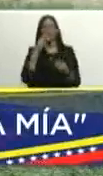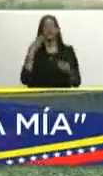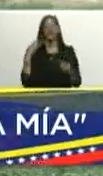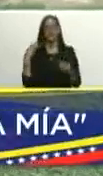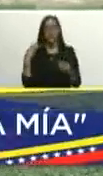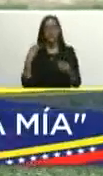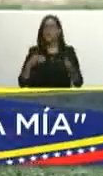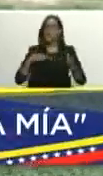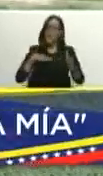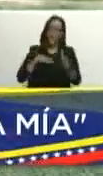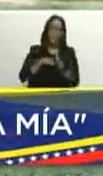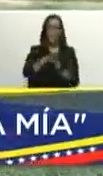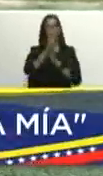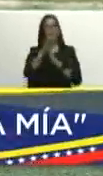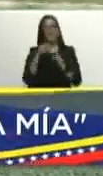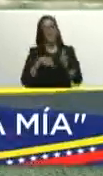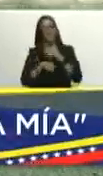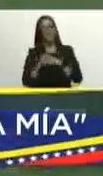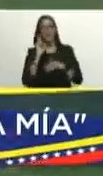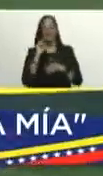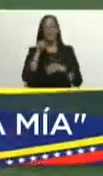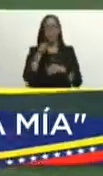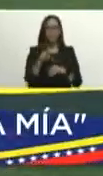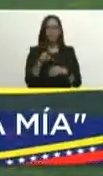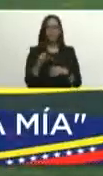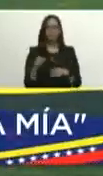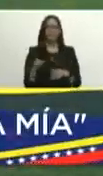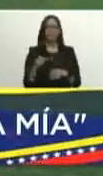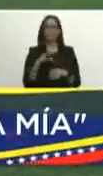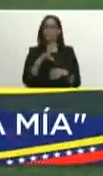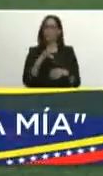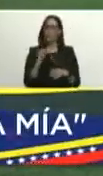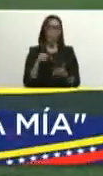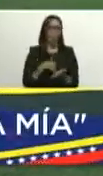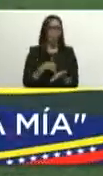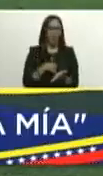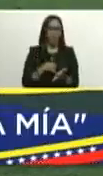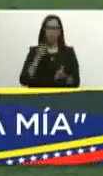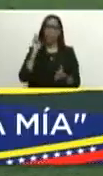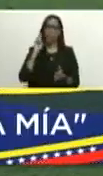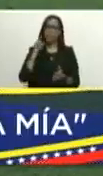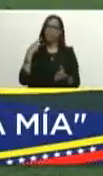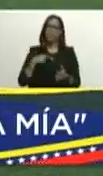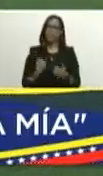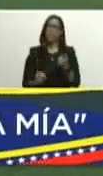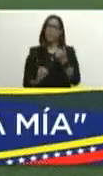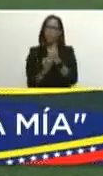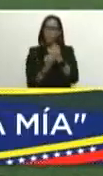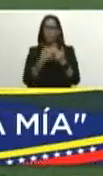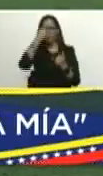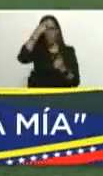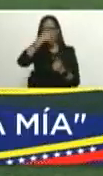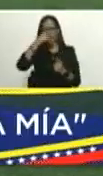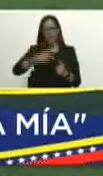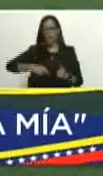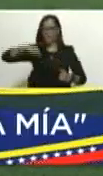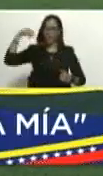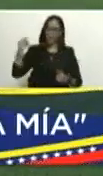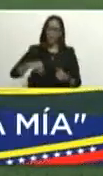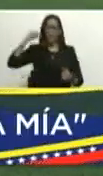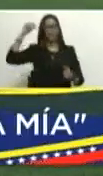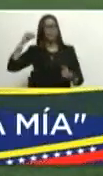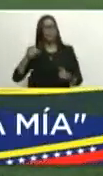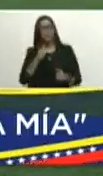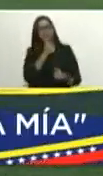y pa'lantes que vamos usted no desmaye que usted cuenta con un pueblo que aguanta la pela en